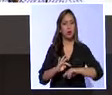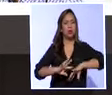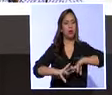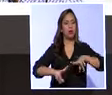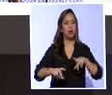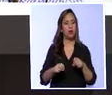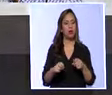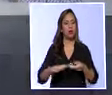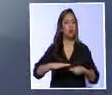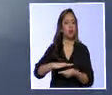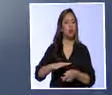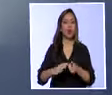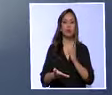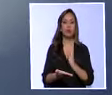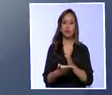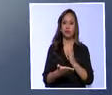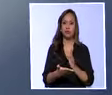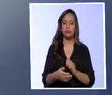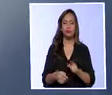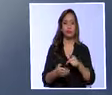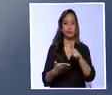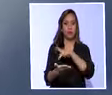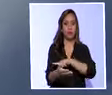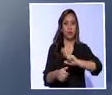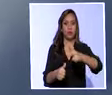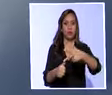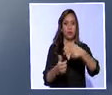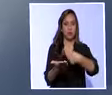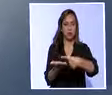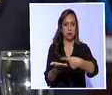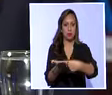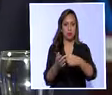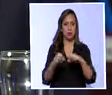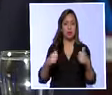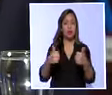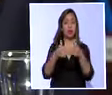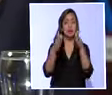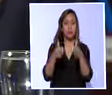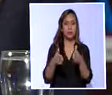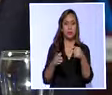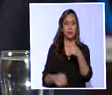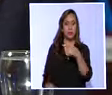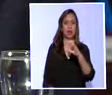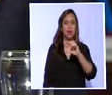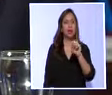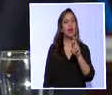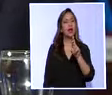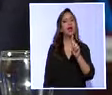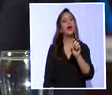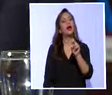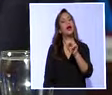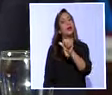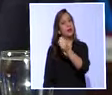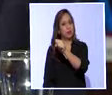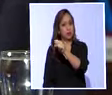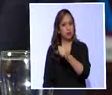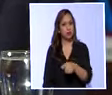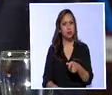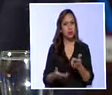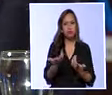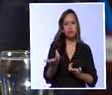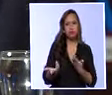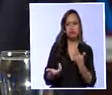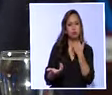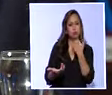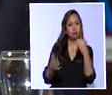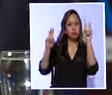En una primera parte del programa Tercer Debate, el asambleísta de país Juan Cárdenas se refirió al ciclo de sustanciación